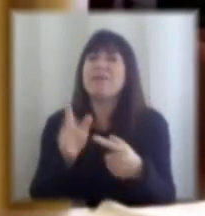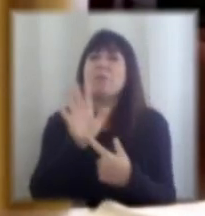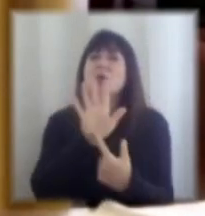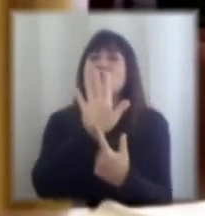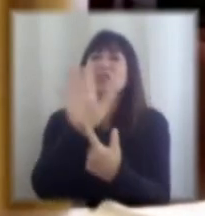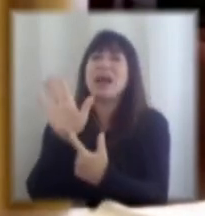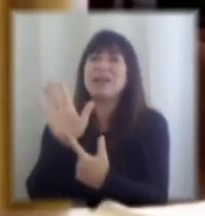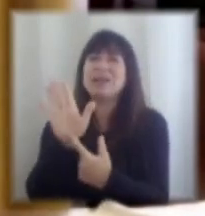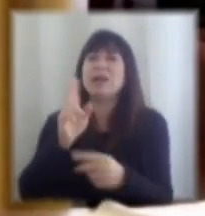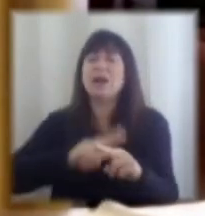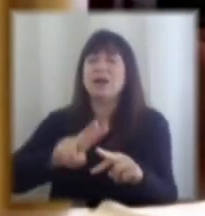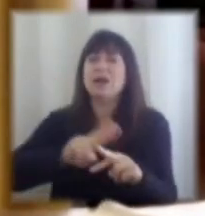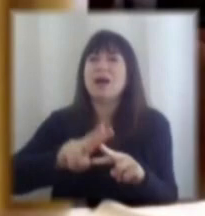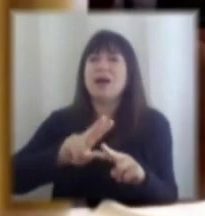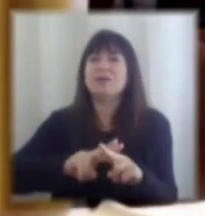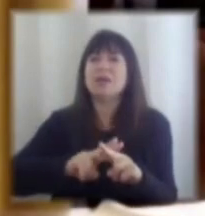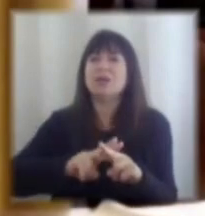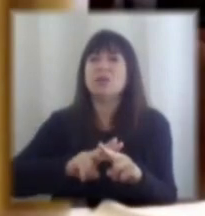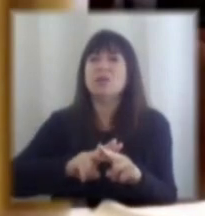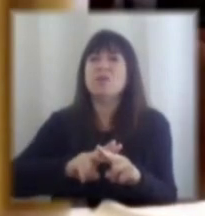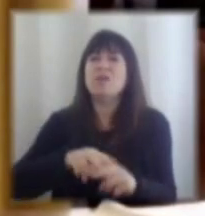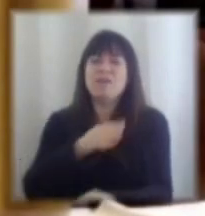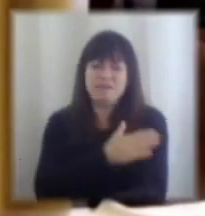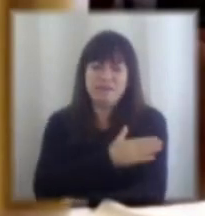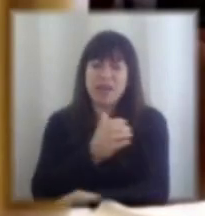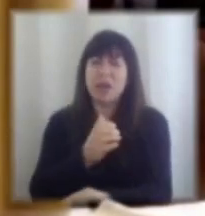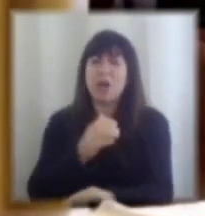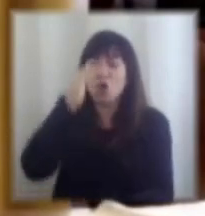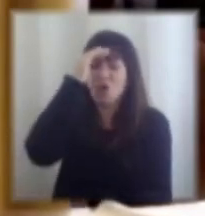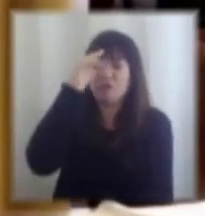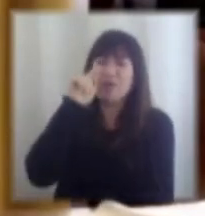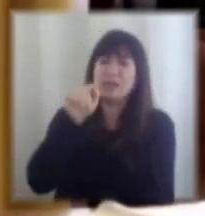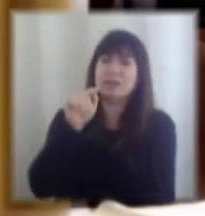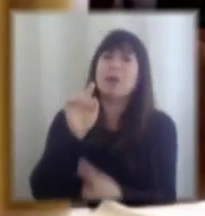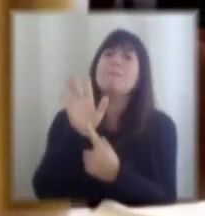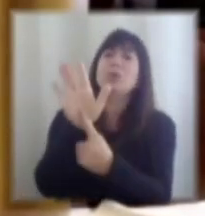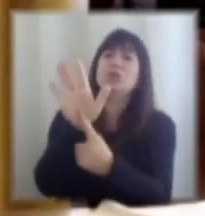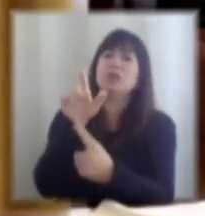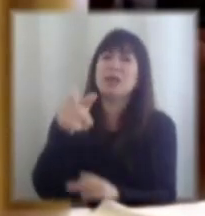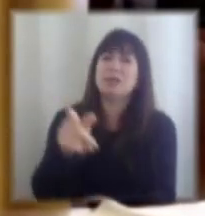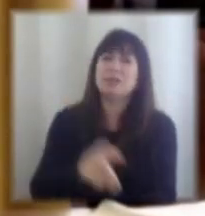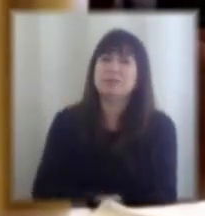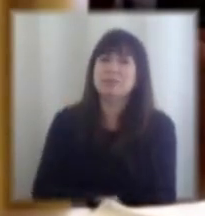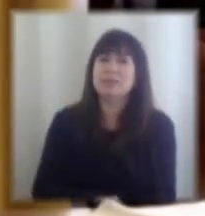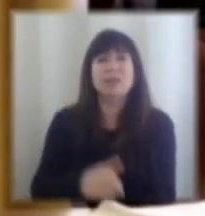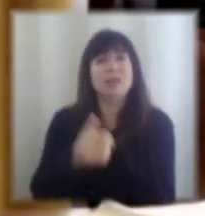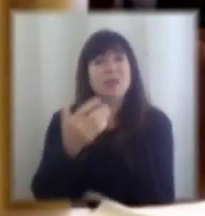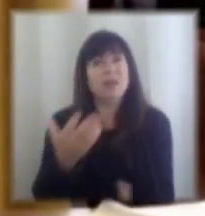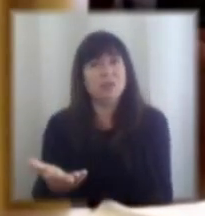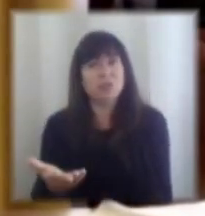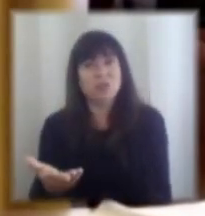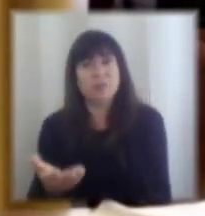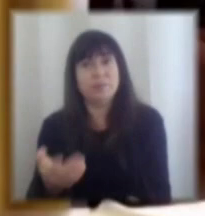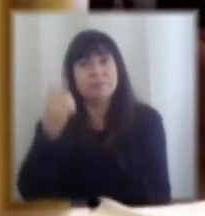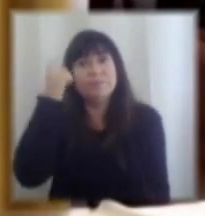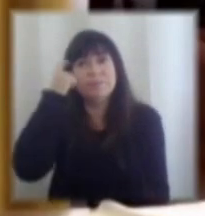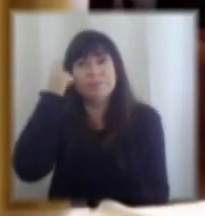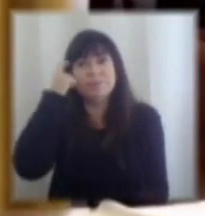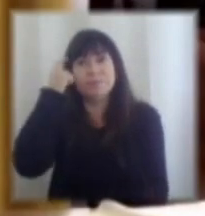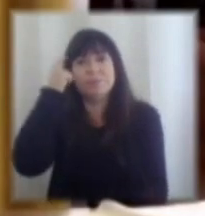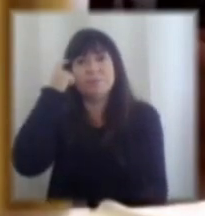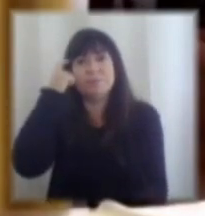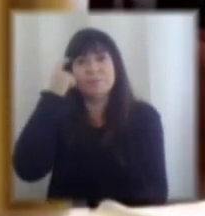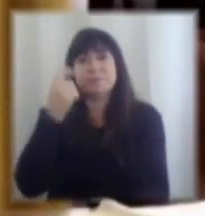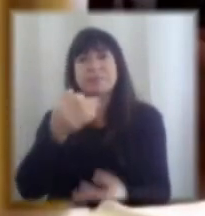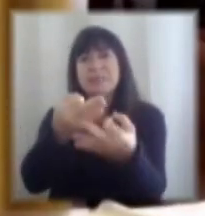generando también credibilidad confianza respecto a las prioridades de gastos o la adecuada y eso me lleva al tema del presupuesto base